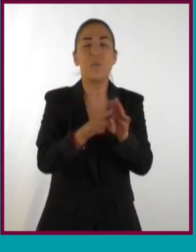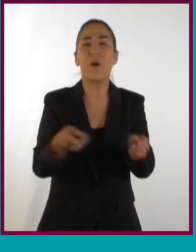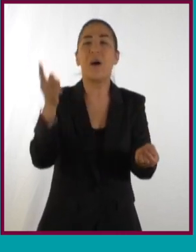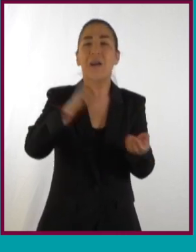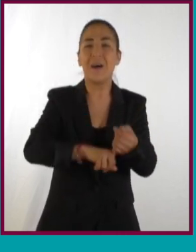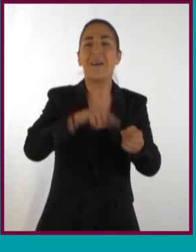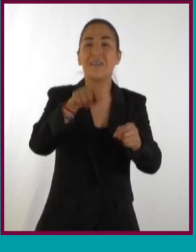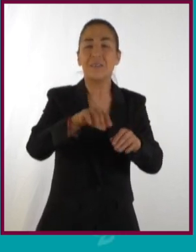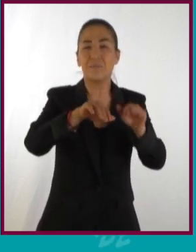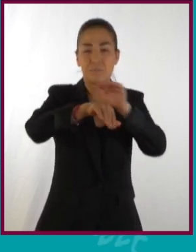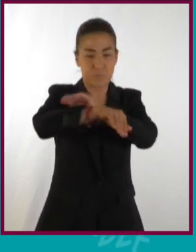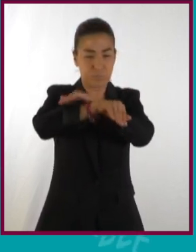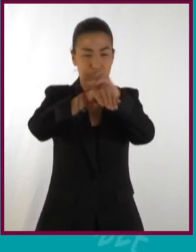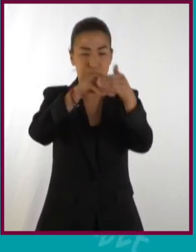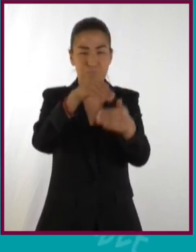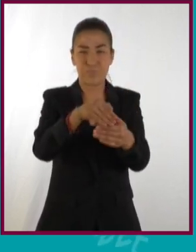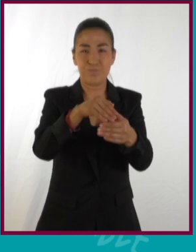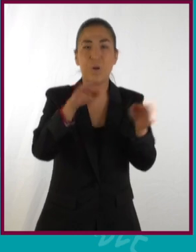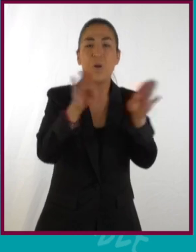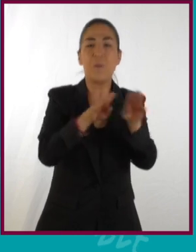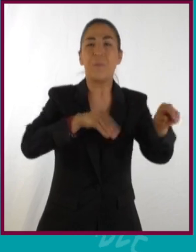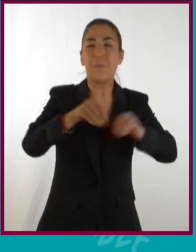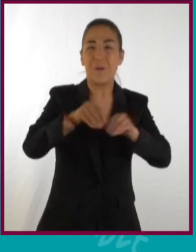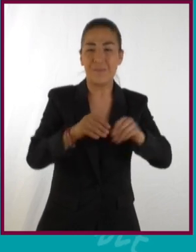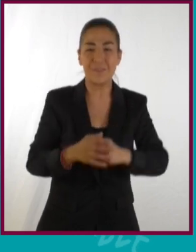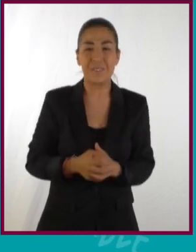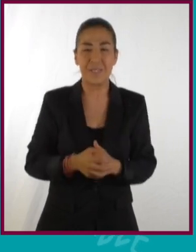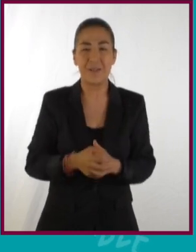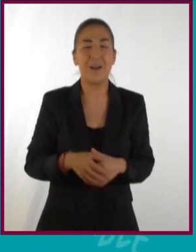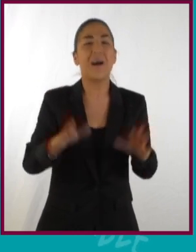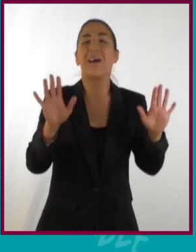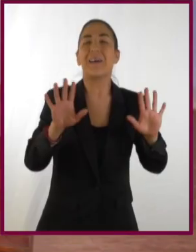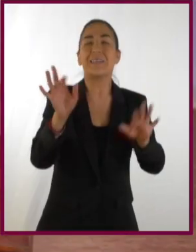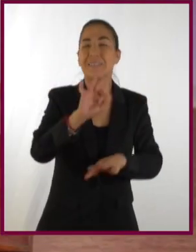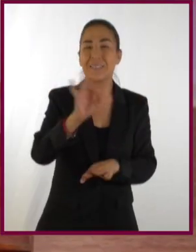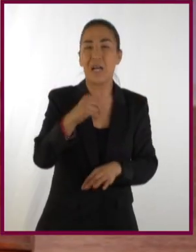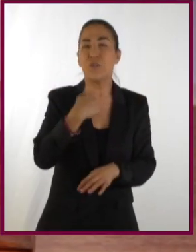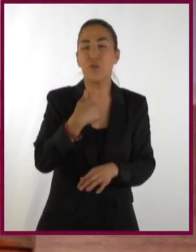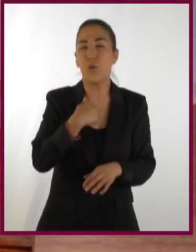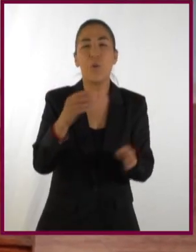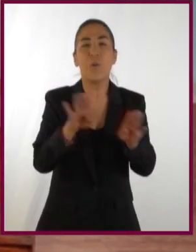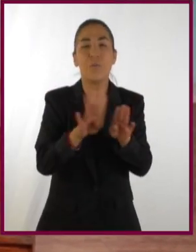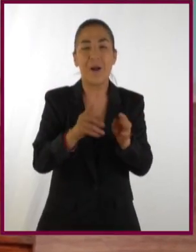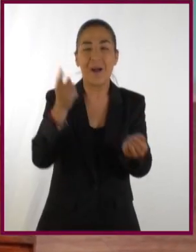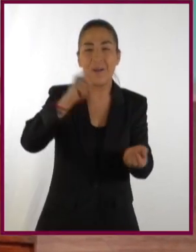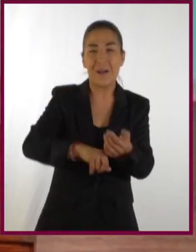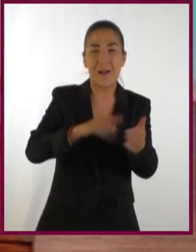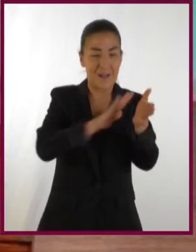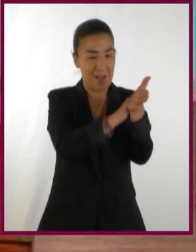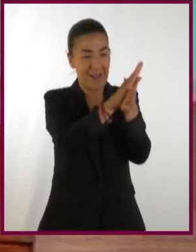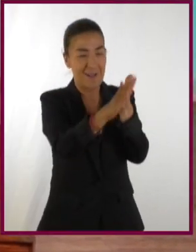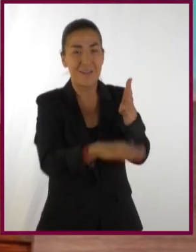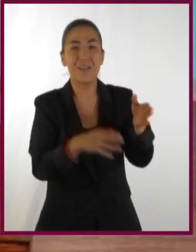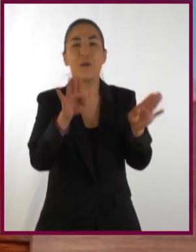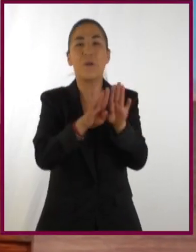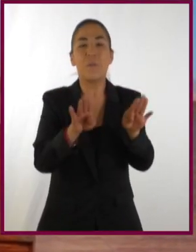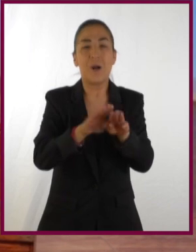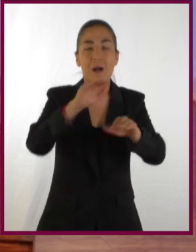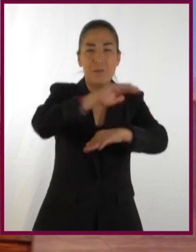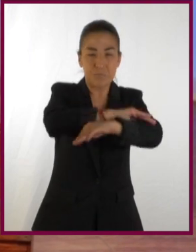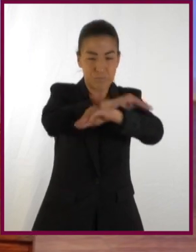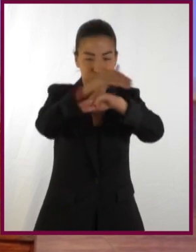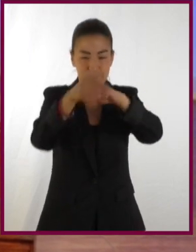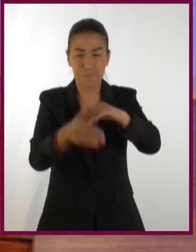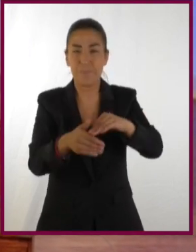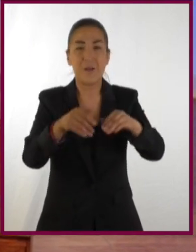Porque hay una relación entre los arcos del elipse y las áreas que recorren. Ah. O sea, que si yo calculo el área de dos